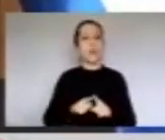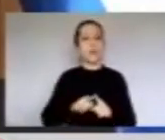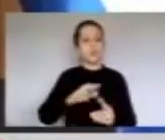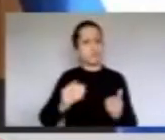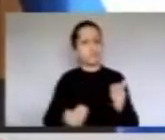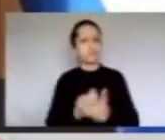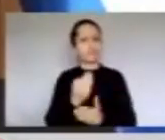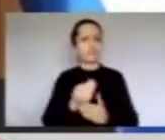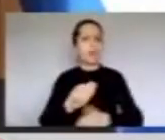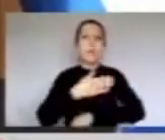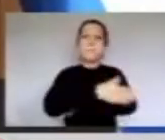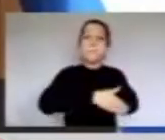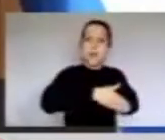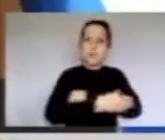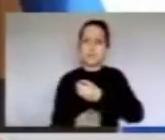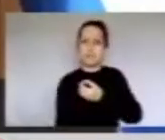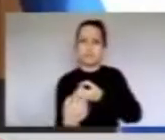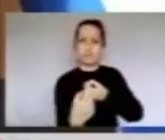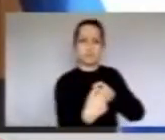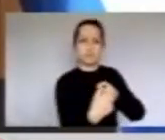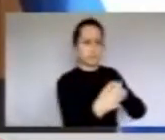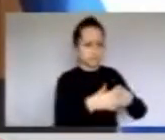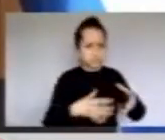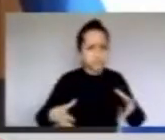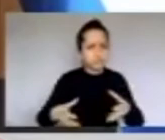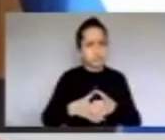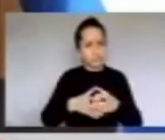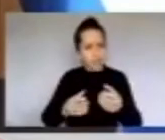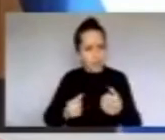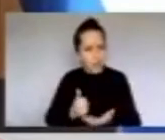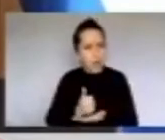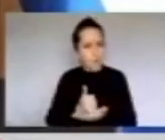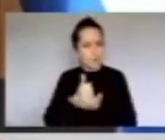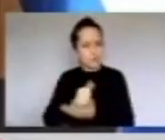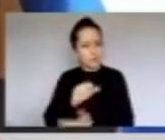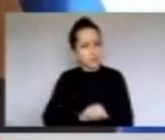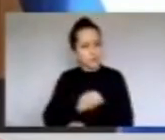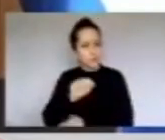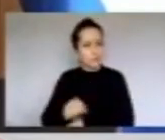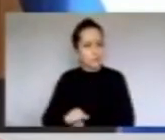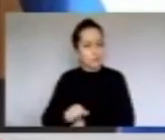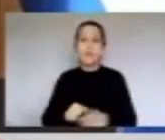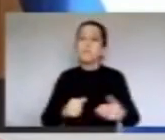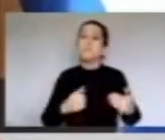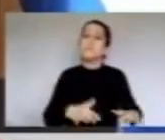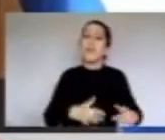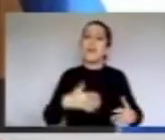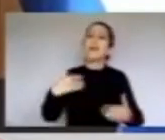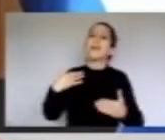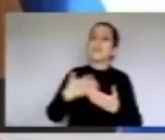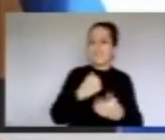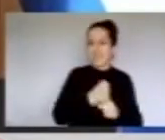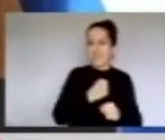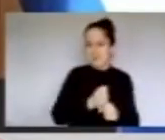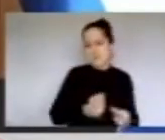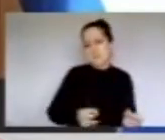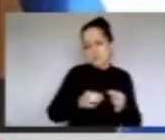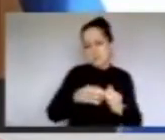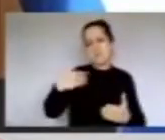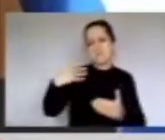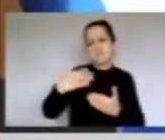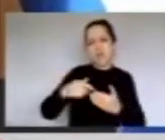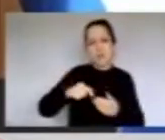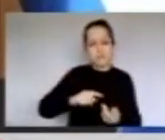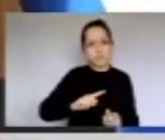países en esta cooperación sur-sur, que ya se está haciendo de manera muy importante. Tenemos ejemplos muy relevantes